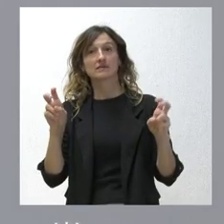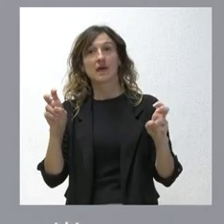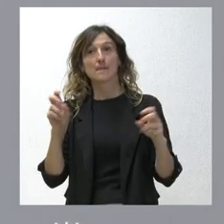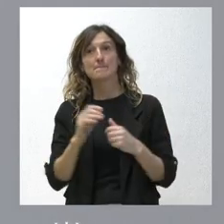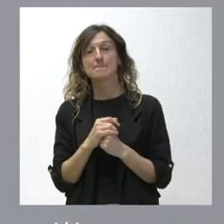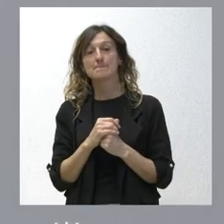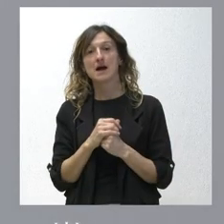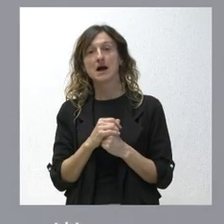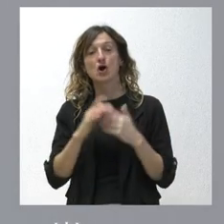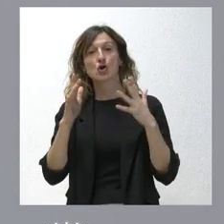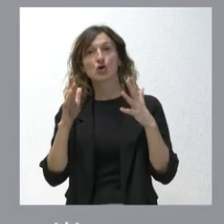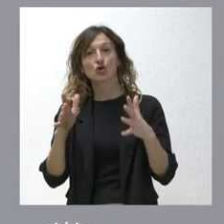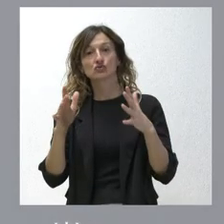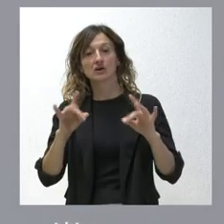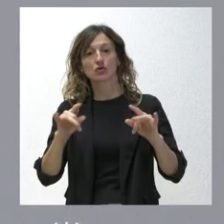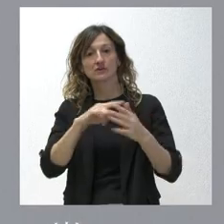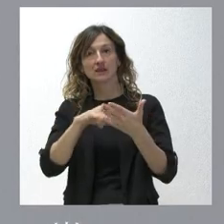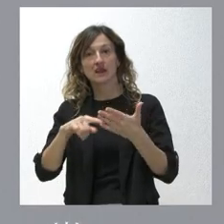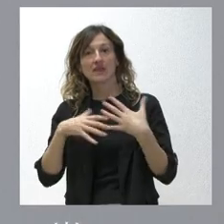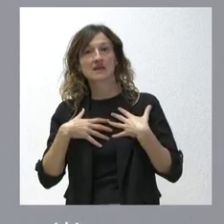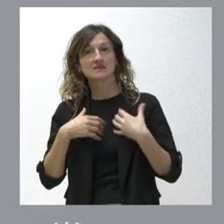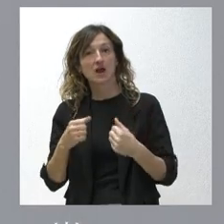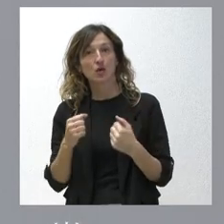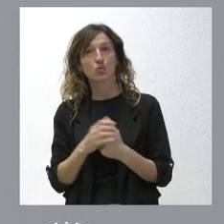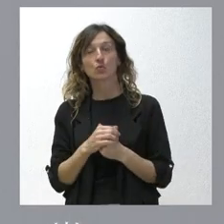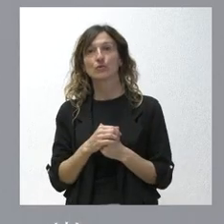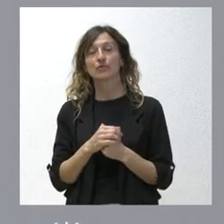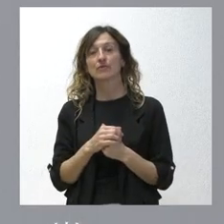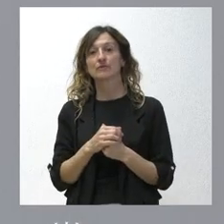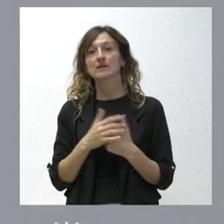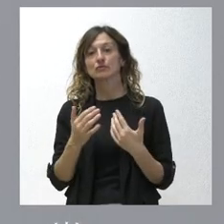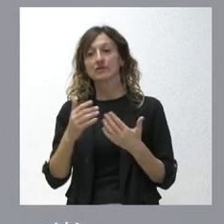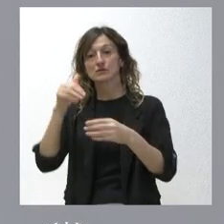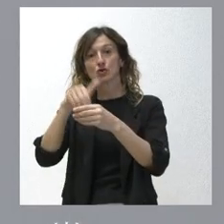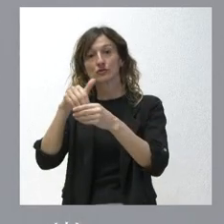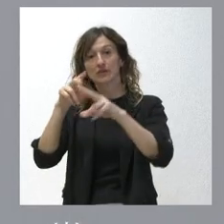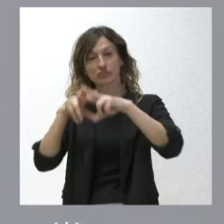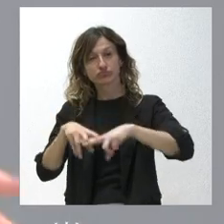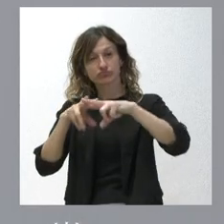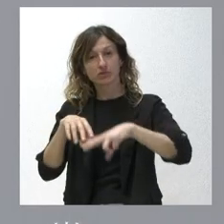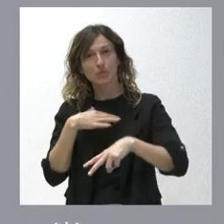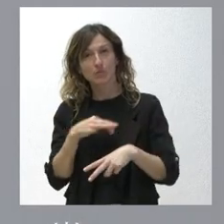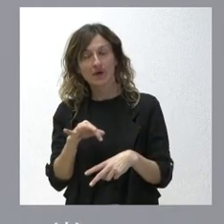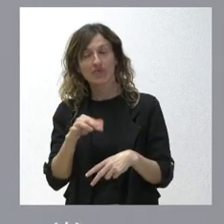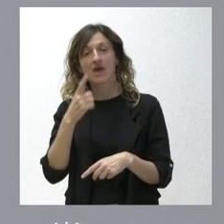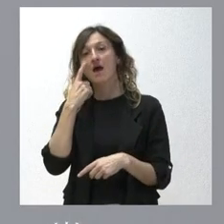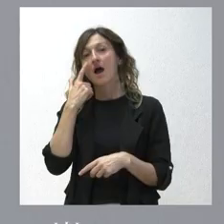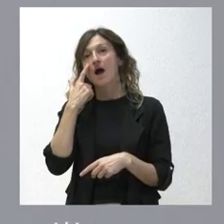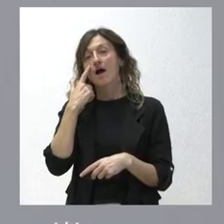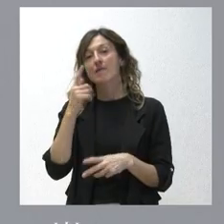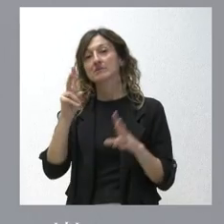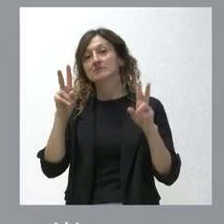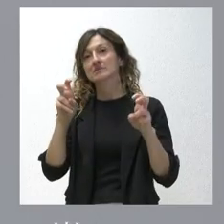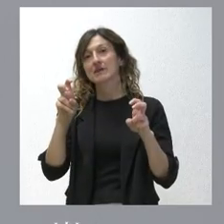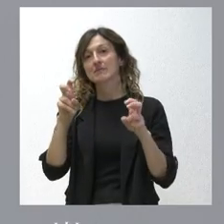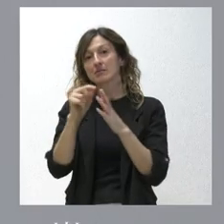al Consejo Interterritorial del Sistema Nacional de Salud pues habrá ocasión de examinar el contenido de los mismos y dar cumplimiento a esta